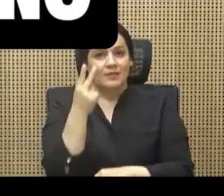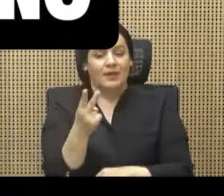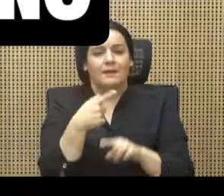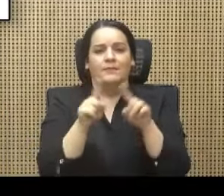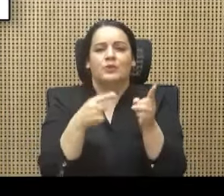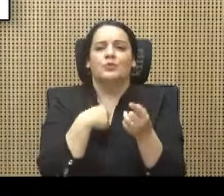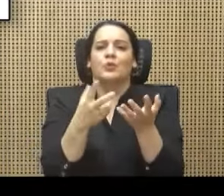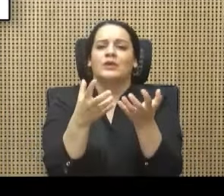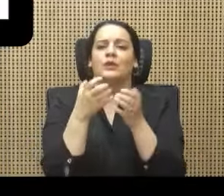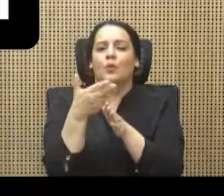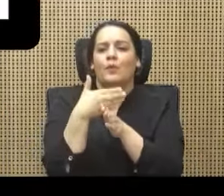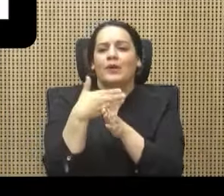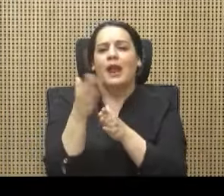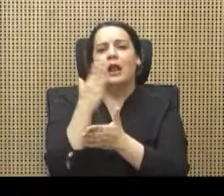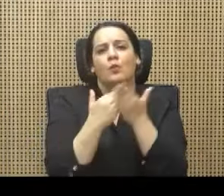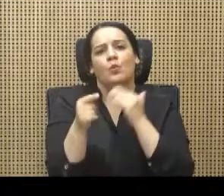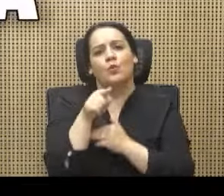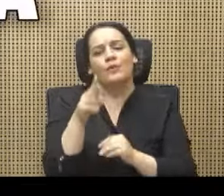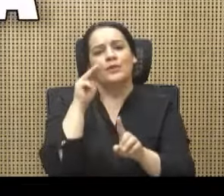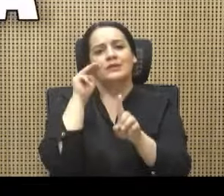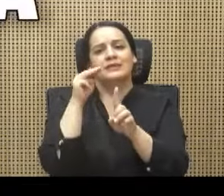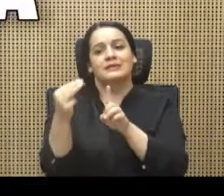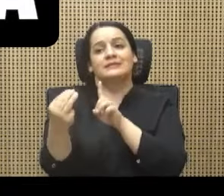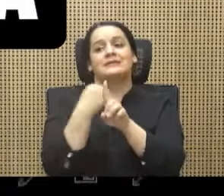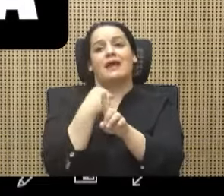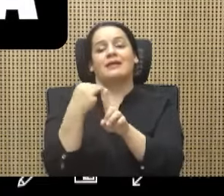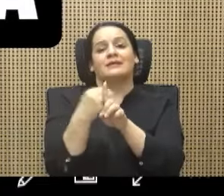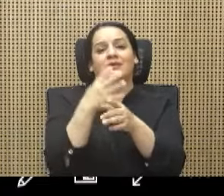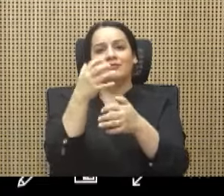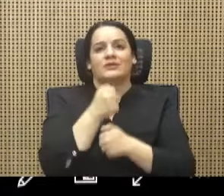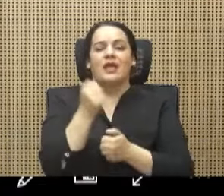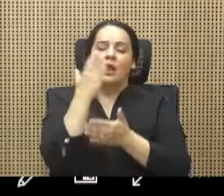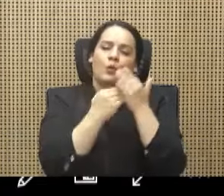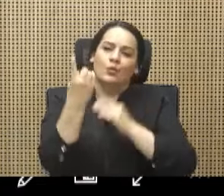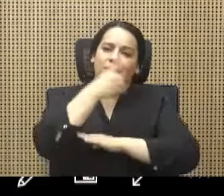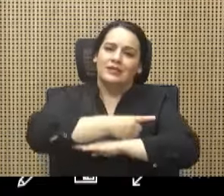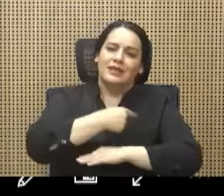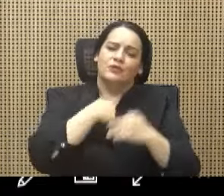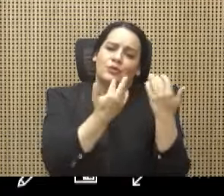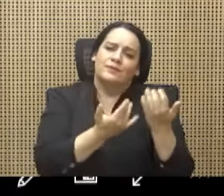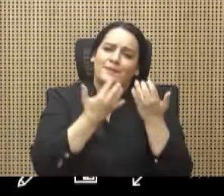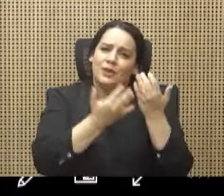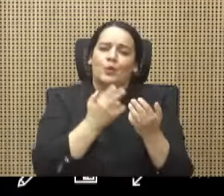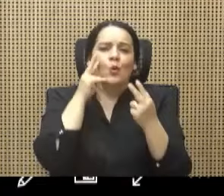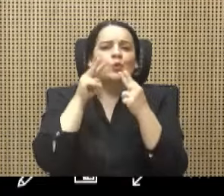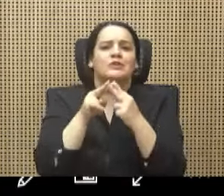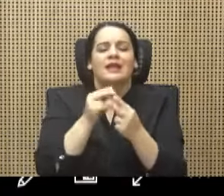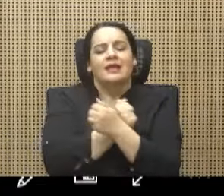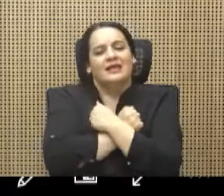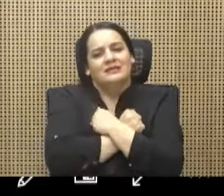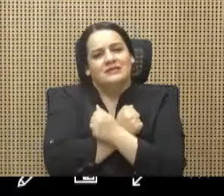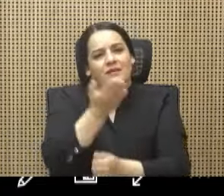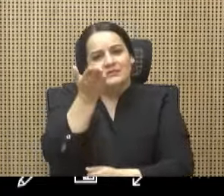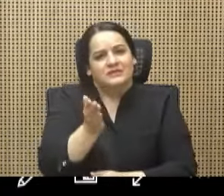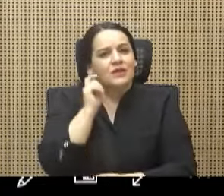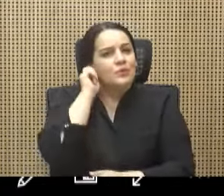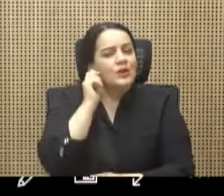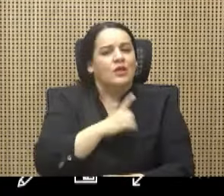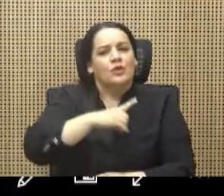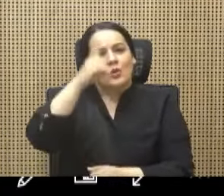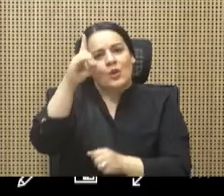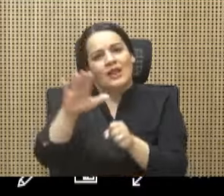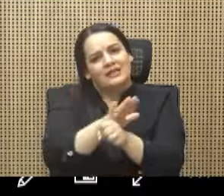compartir algunos de los mensajes que recibí. Algún día espero conocerla, mi queridísima señora. Que Dios la llene de bendiciones.